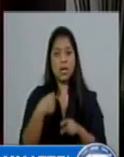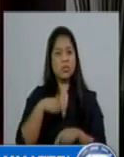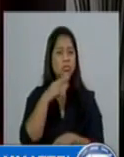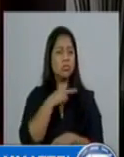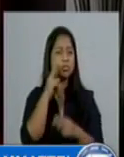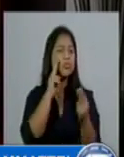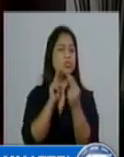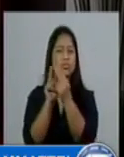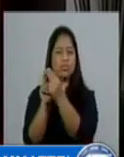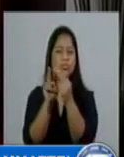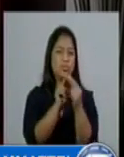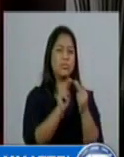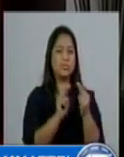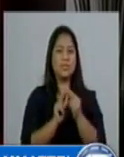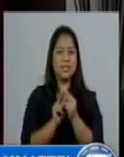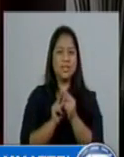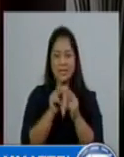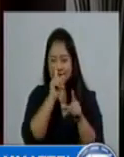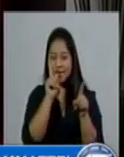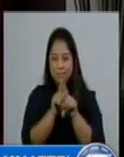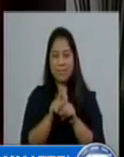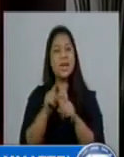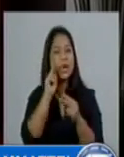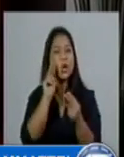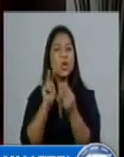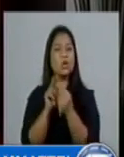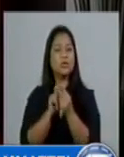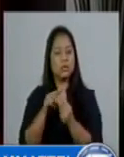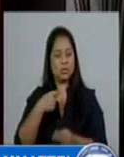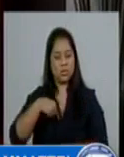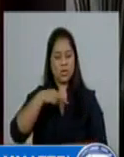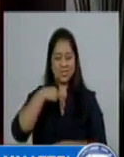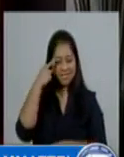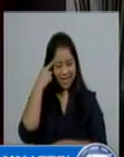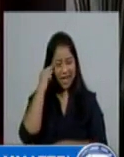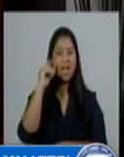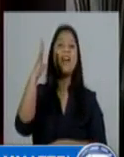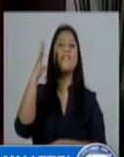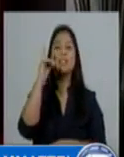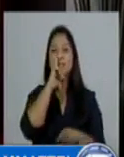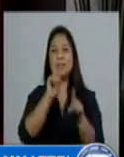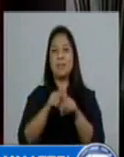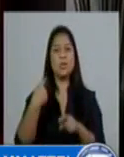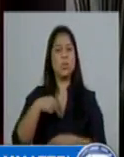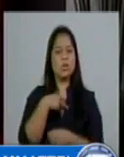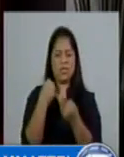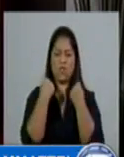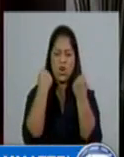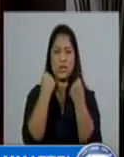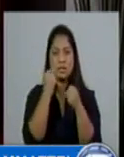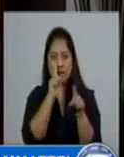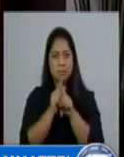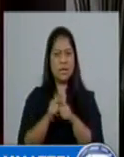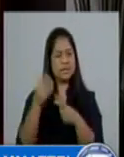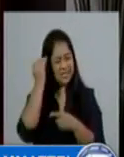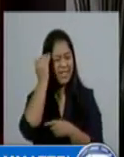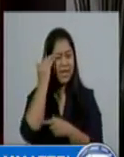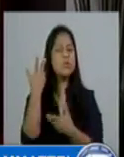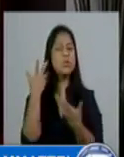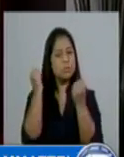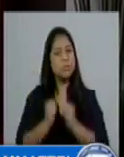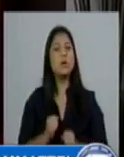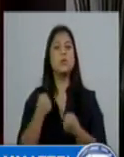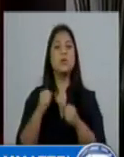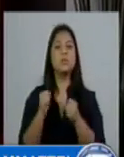conocemos. Y que conocemos nuestros talentos, nuestra fuerza. Conocemos de qué somos capaces y de